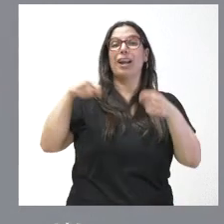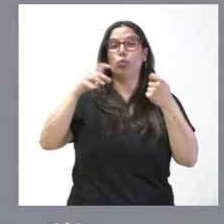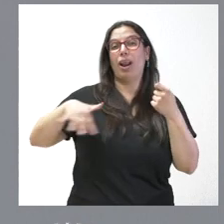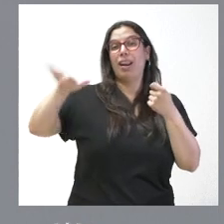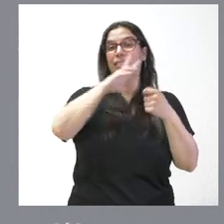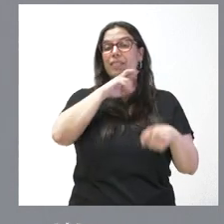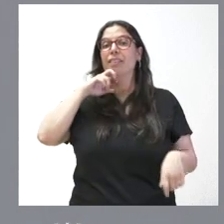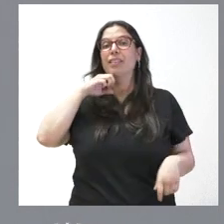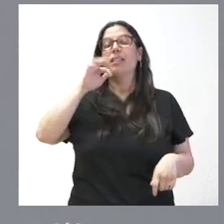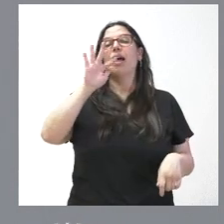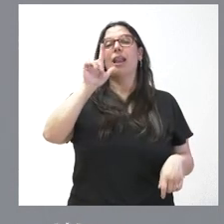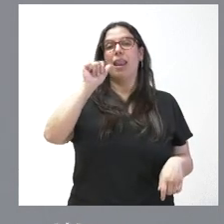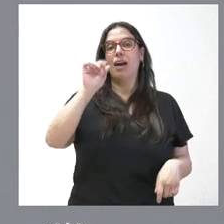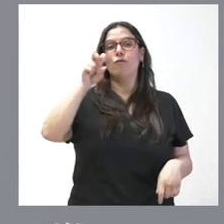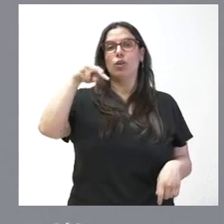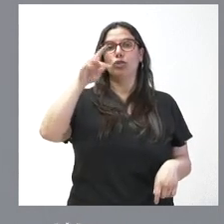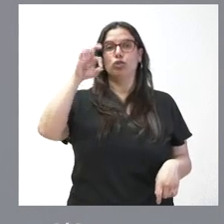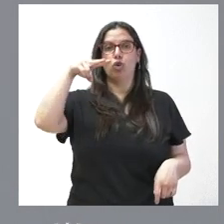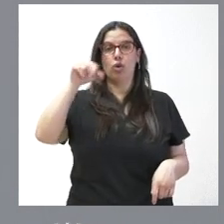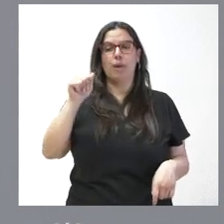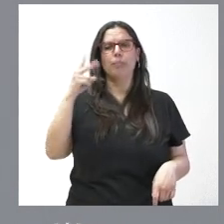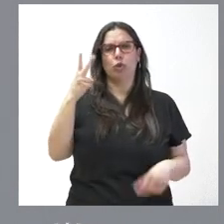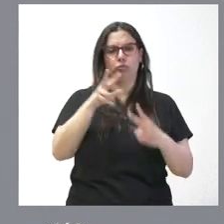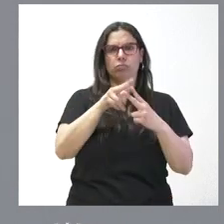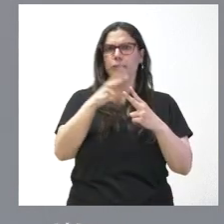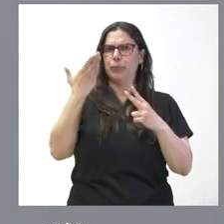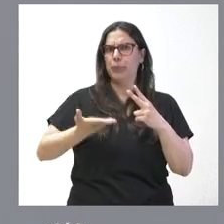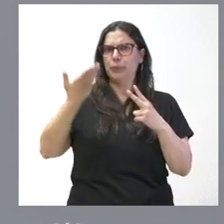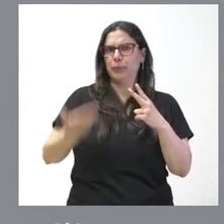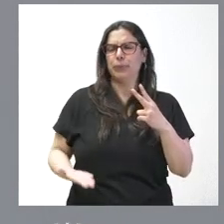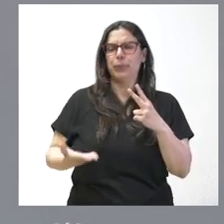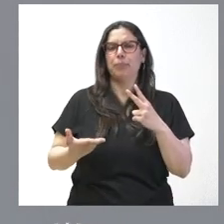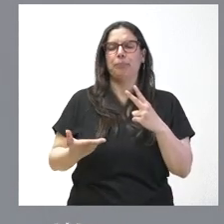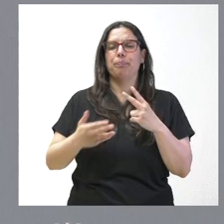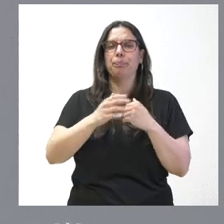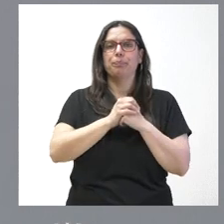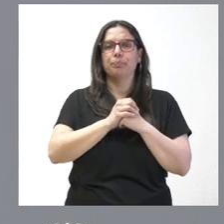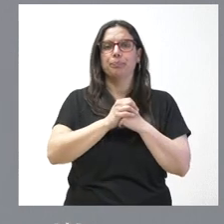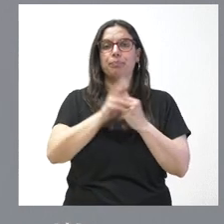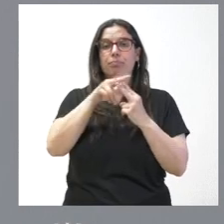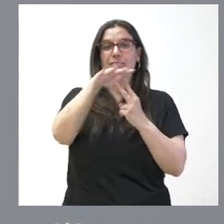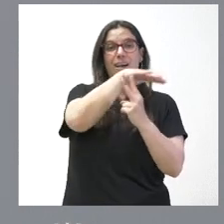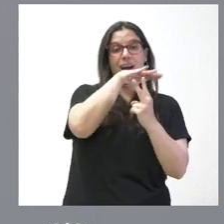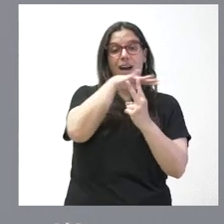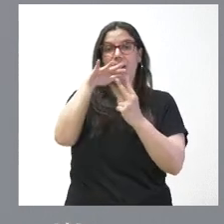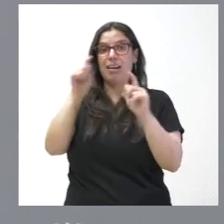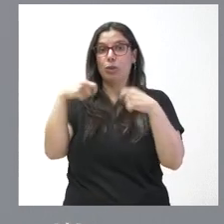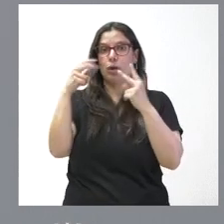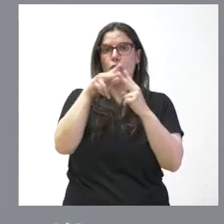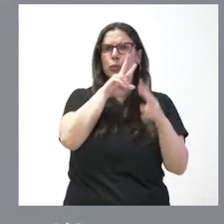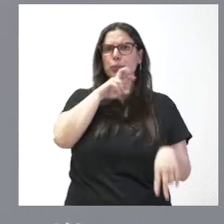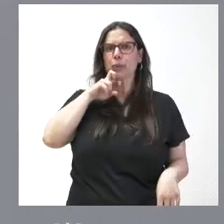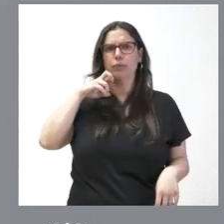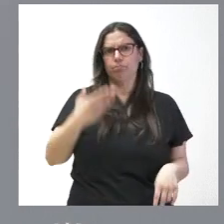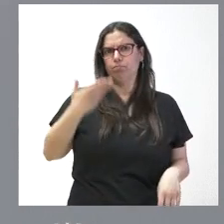son dos actuaciones las que hemos citado ciertamente importantes en dos áreas naturales de gran valor para